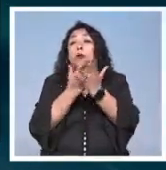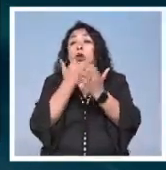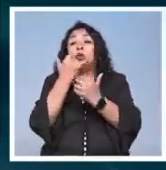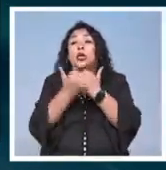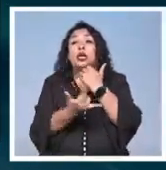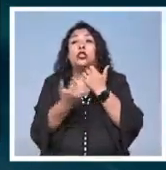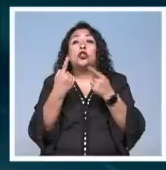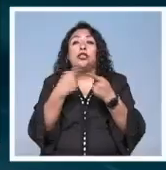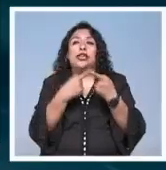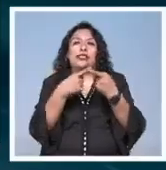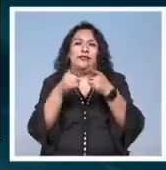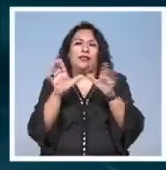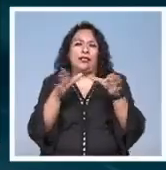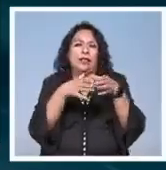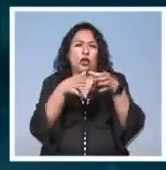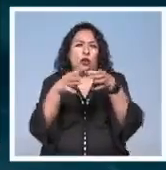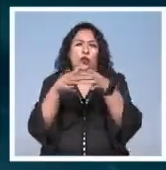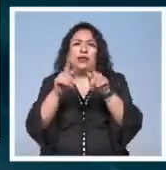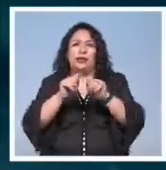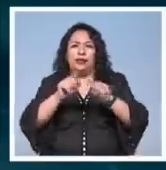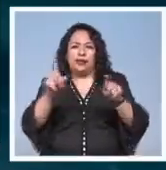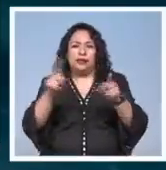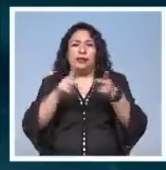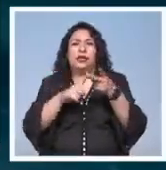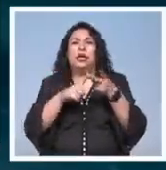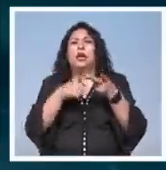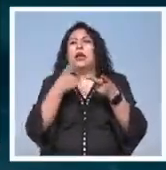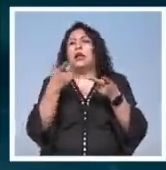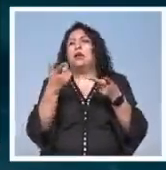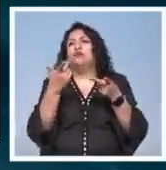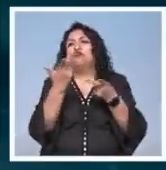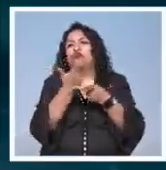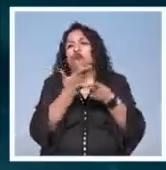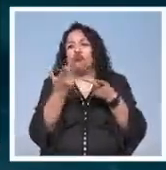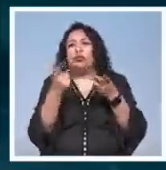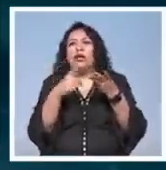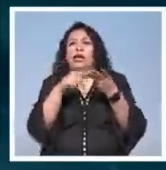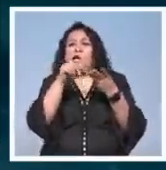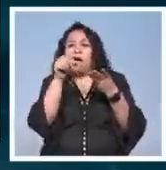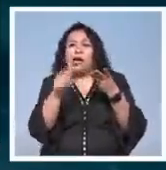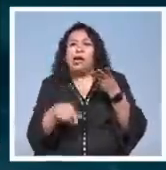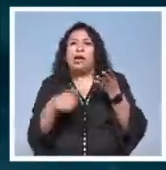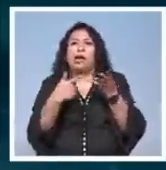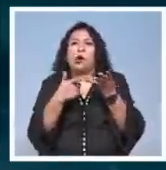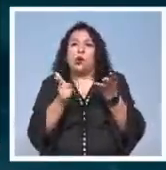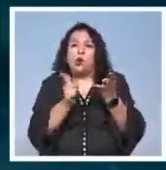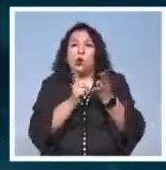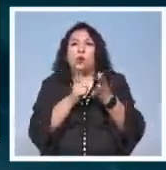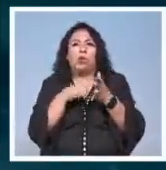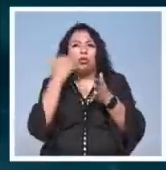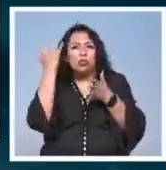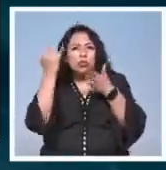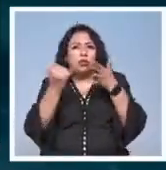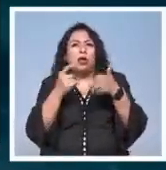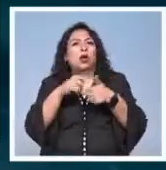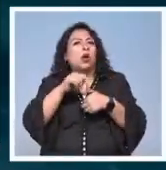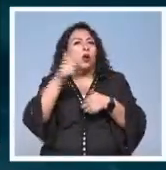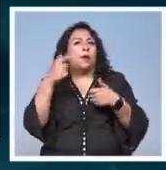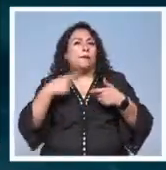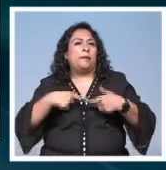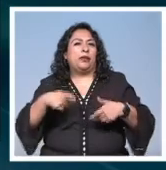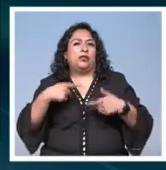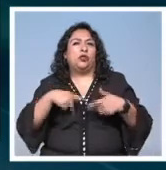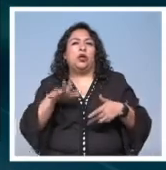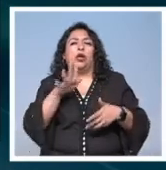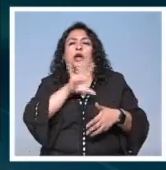realizados por diferentes comunidades de Tlaxcala que incluyen ilustradores artistas colectivos creadores y otras personas